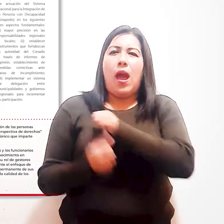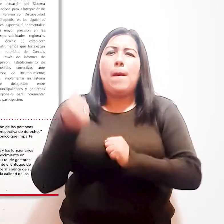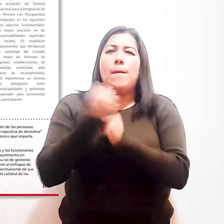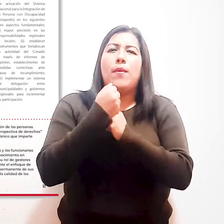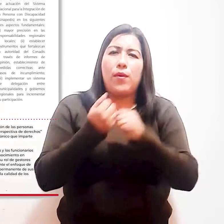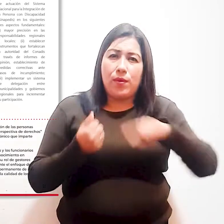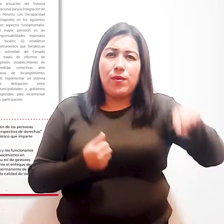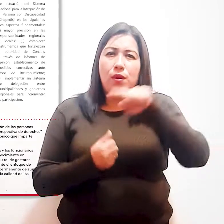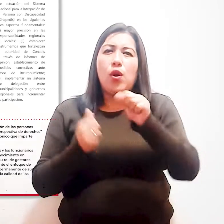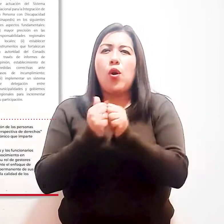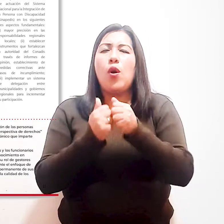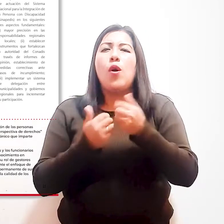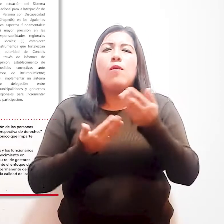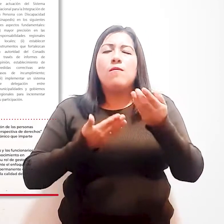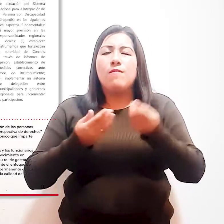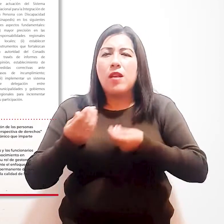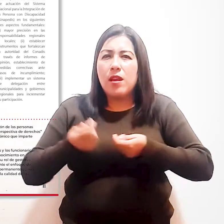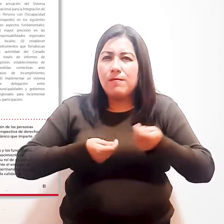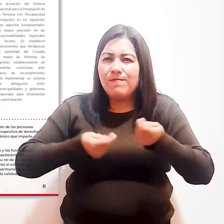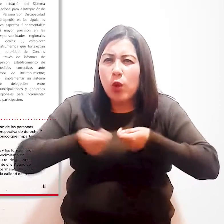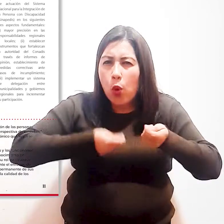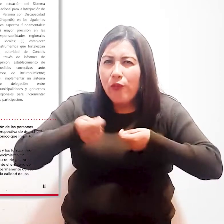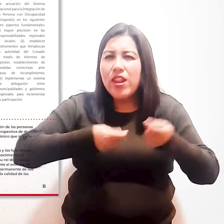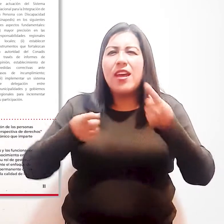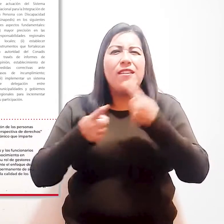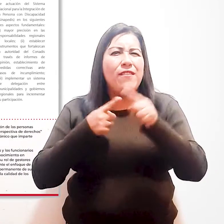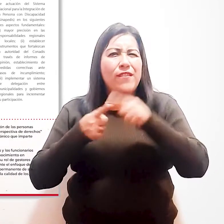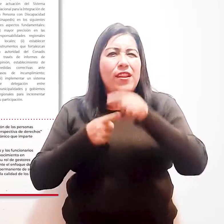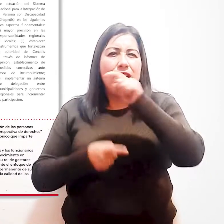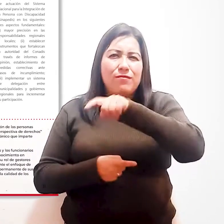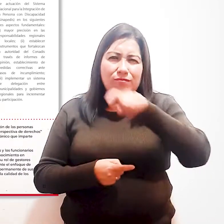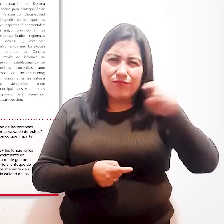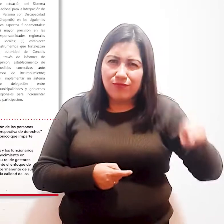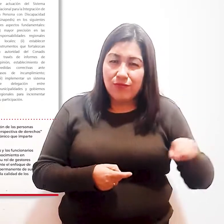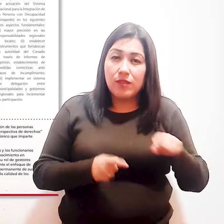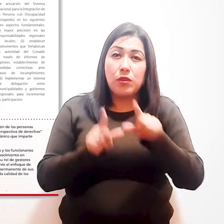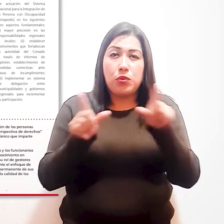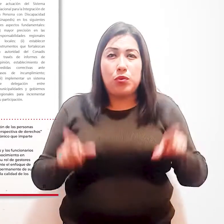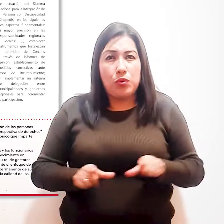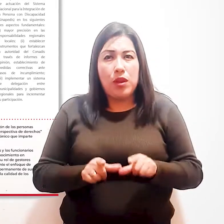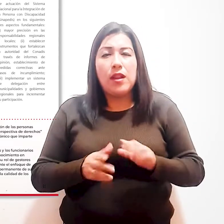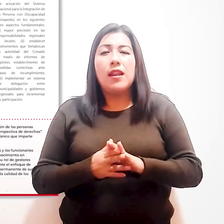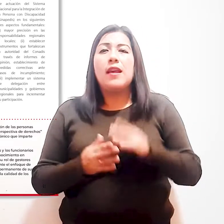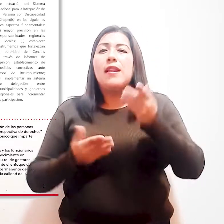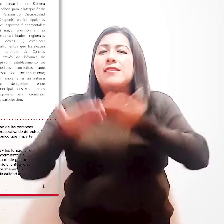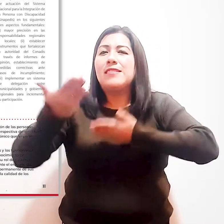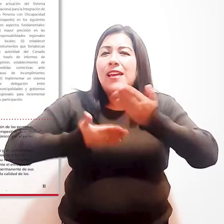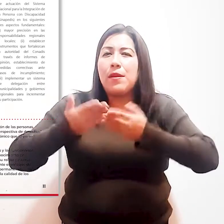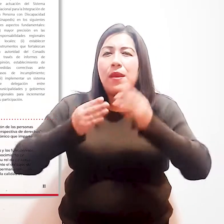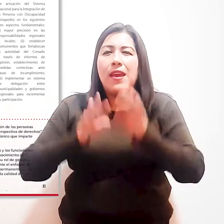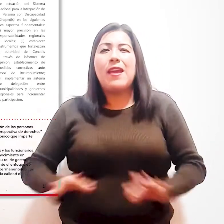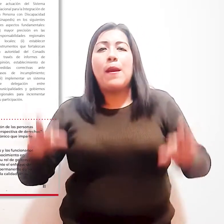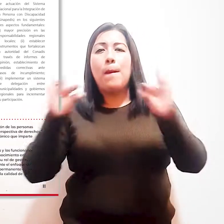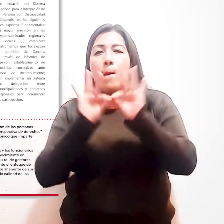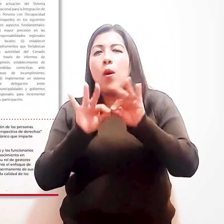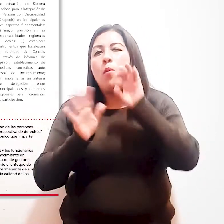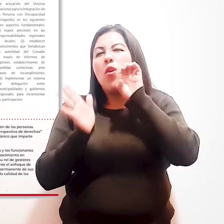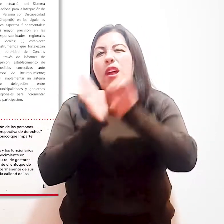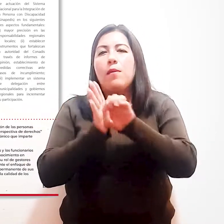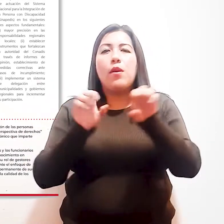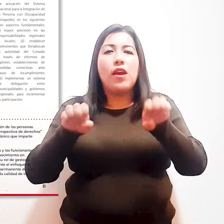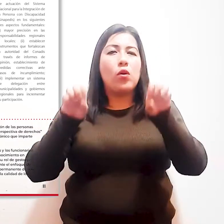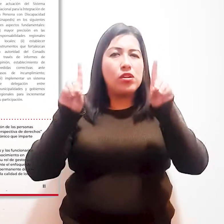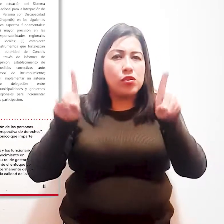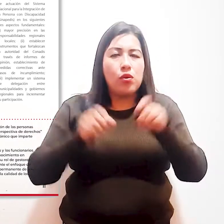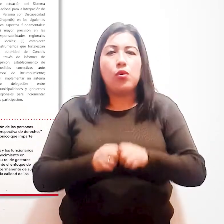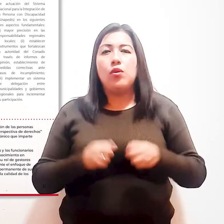materia de gobernanza y gestión pública estrechamente relacionadas a servicios y objetivos prioritarios en materias de educación,